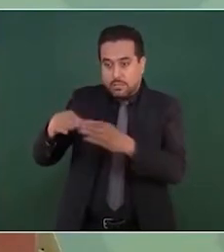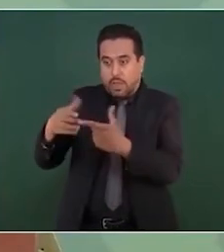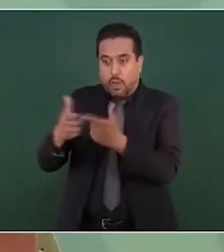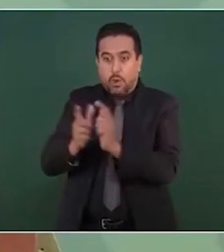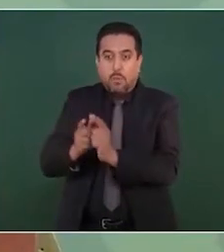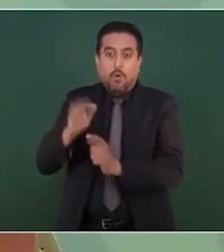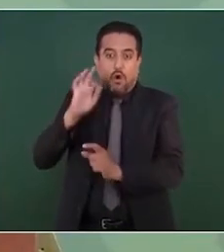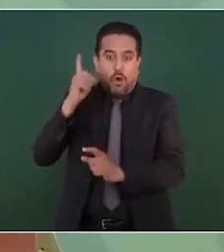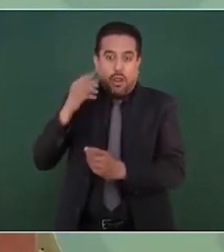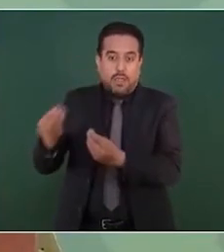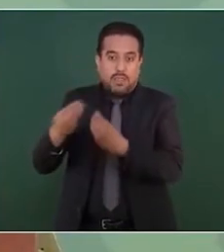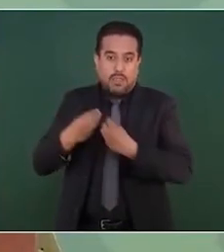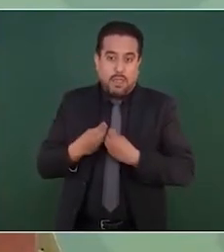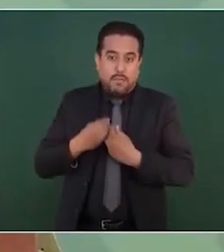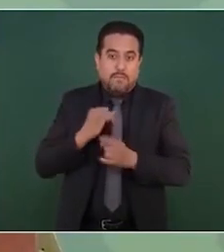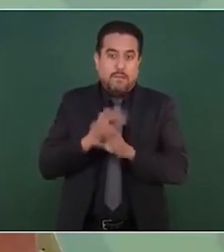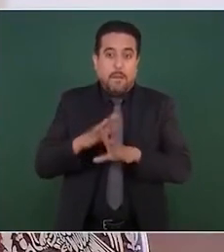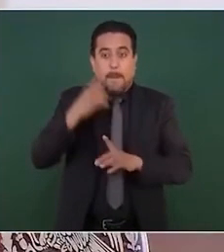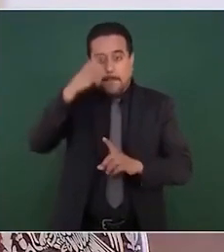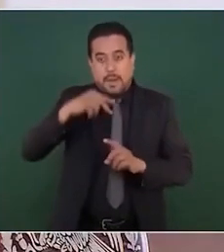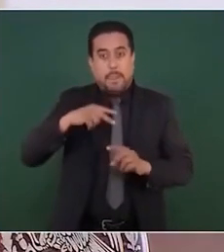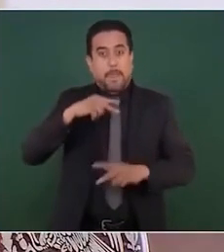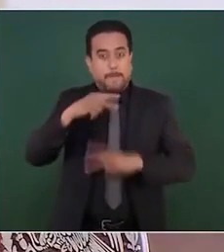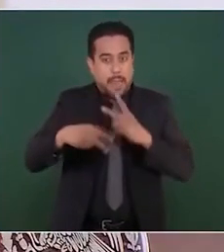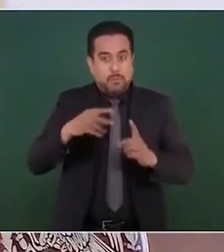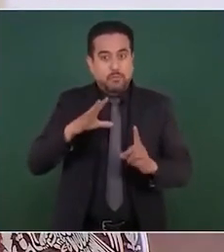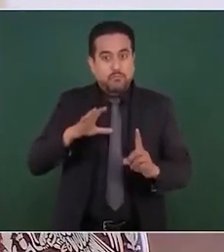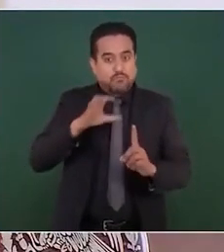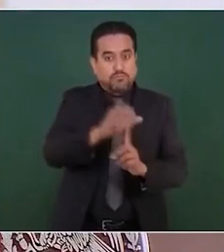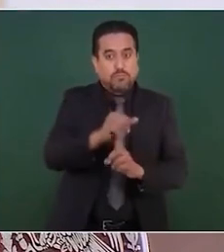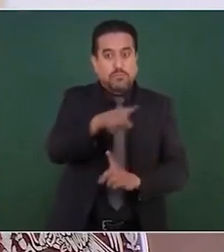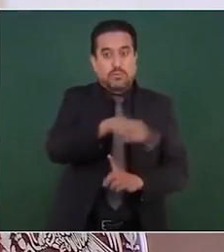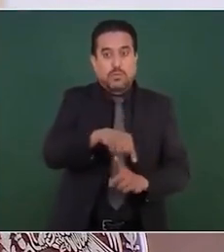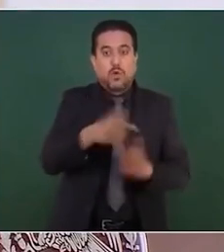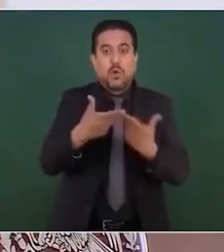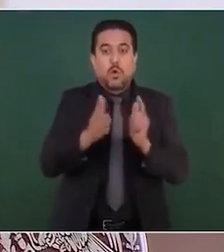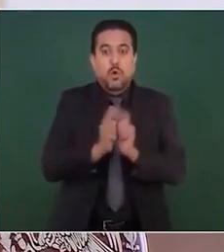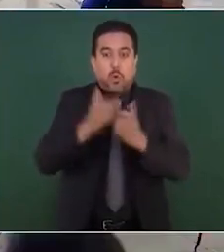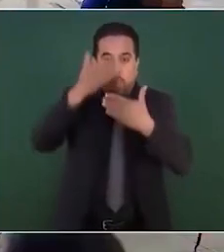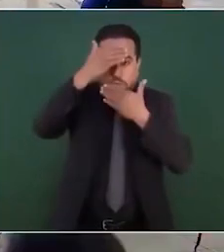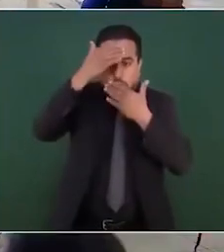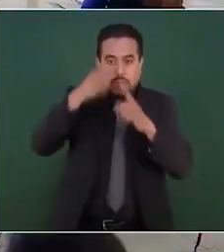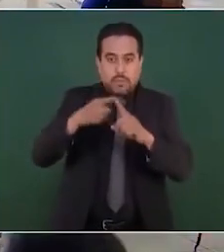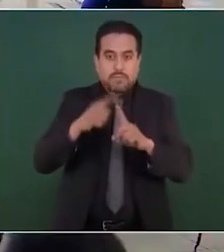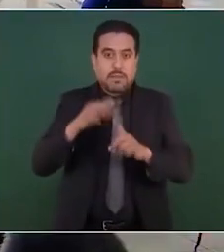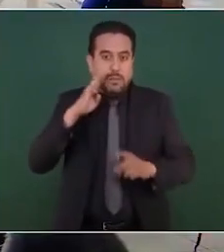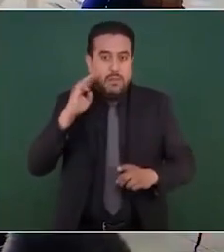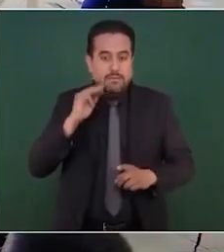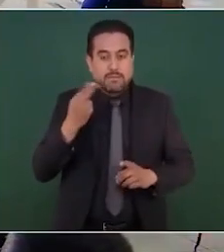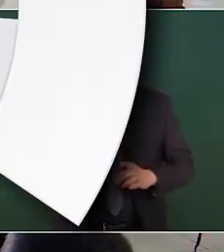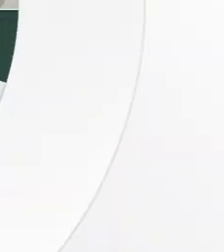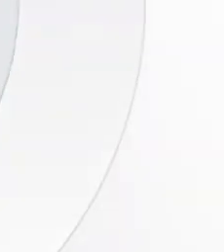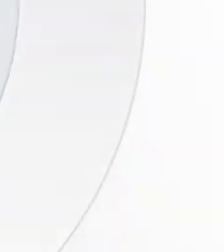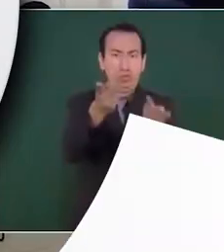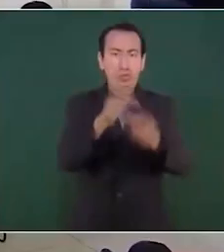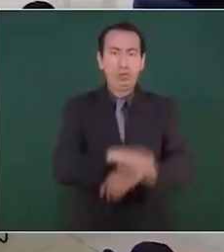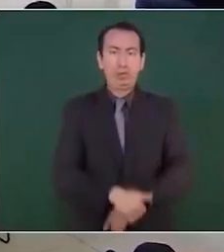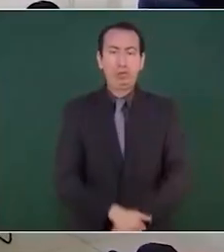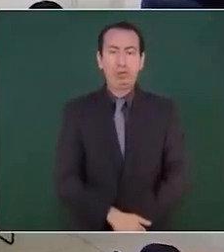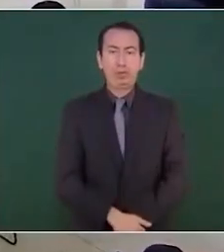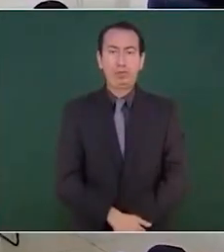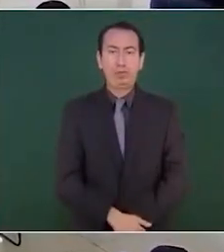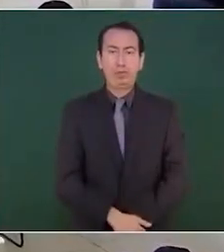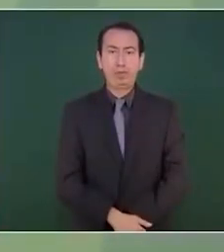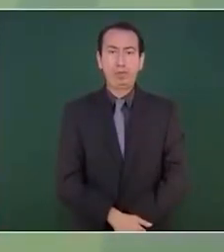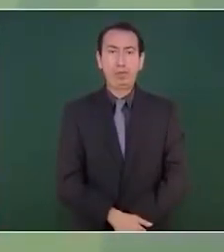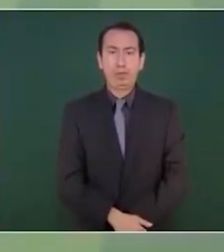delictivo que está ahí en la región eso es lo que les podemos informar desde